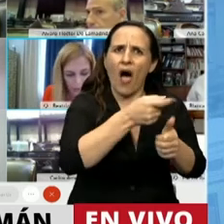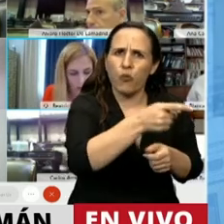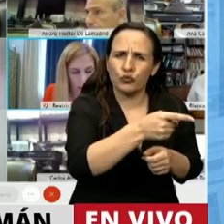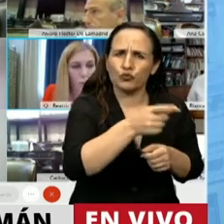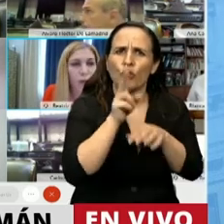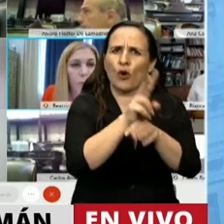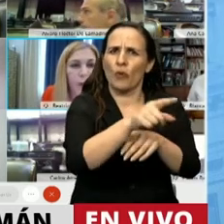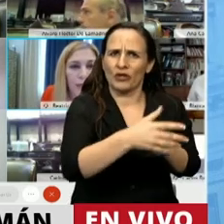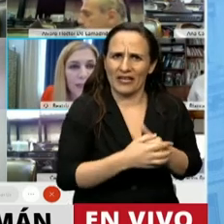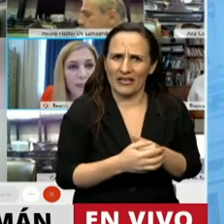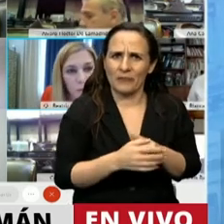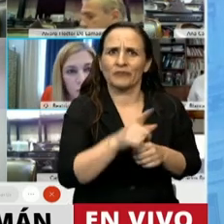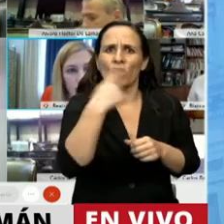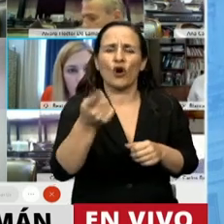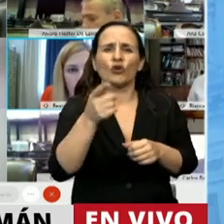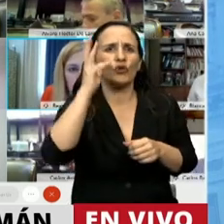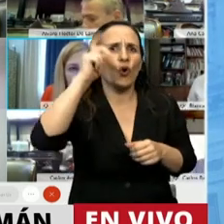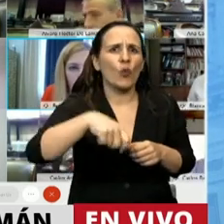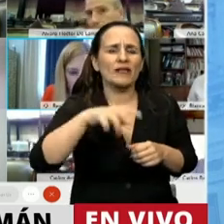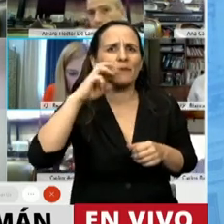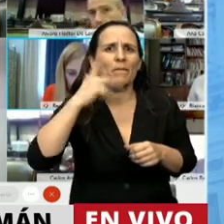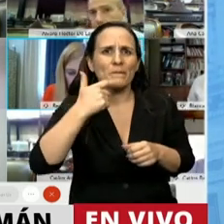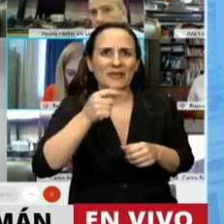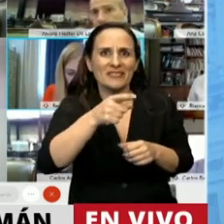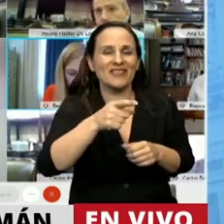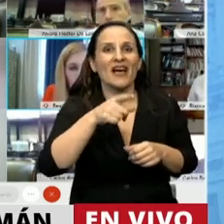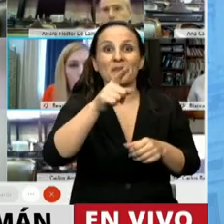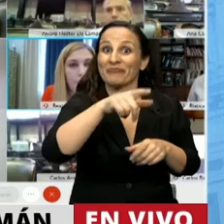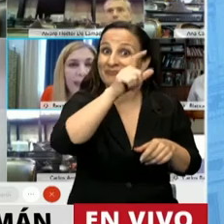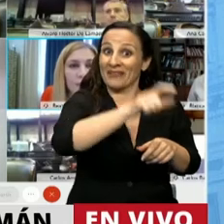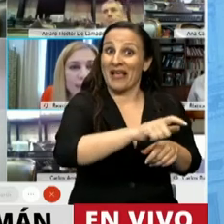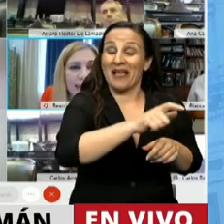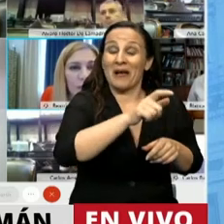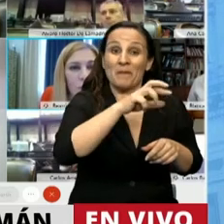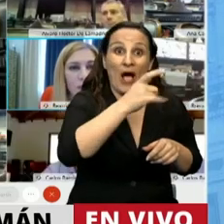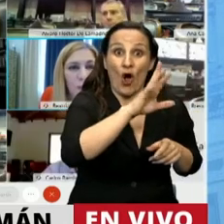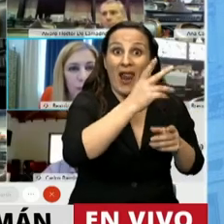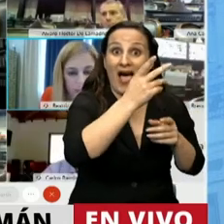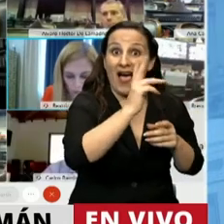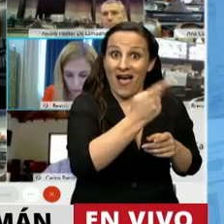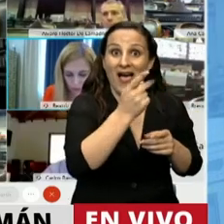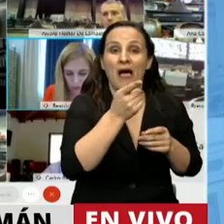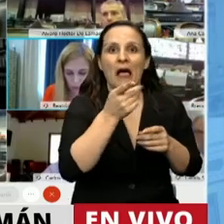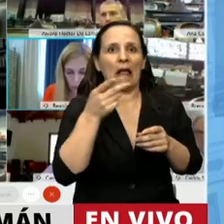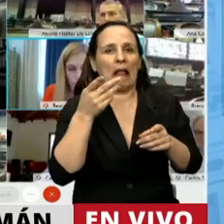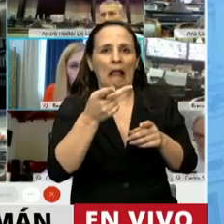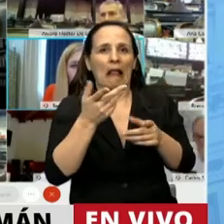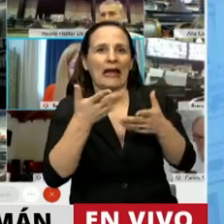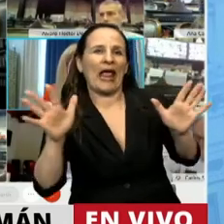en Tucumán, cuando pidió la renuncia después de la muerte de Paola, para evitar el juicio político.